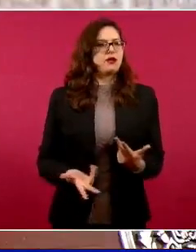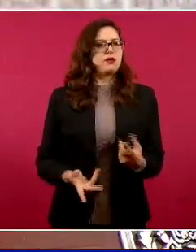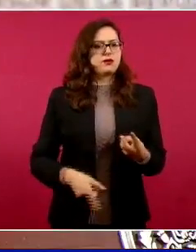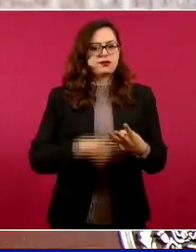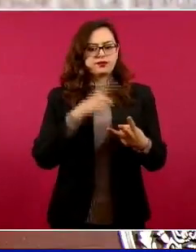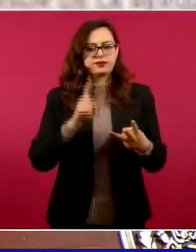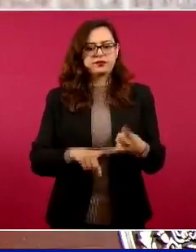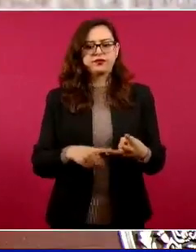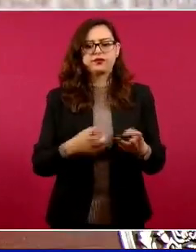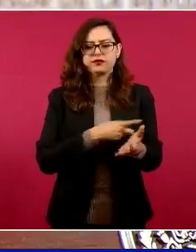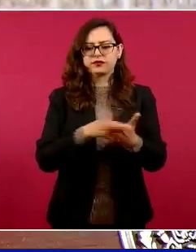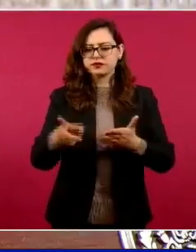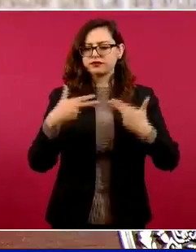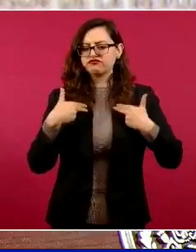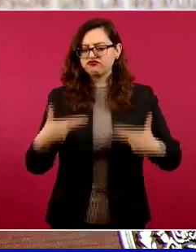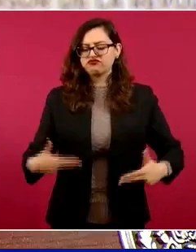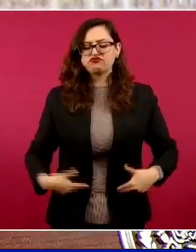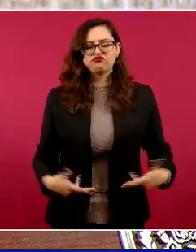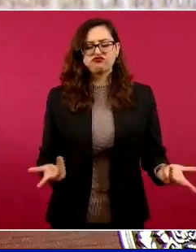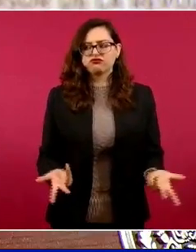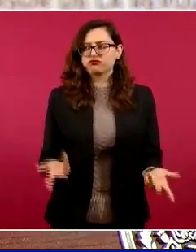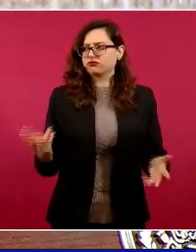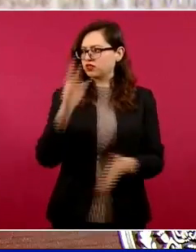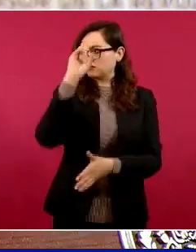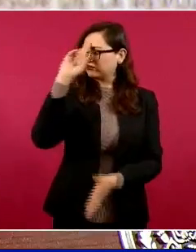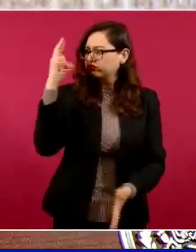es violatorio de los derechos humanos.